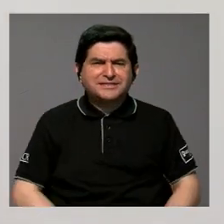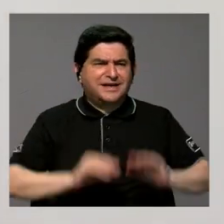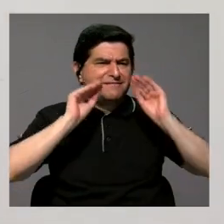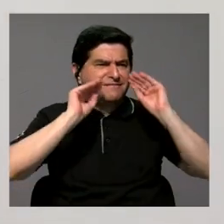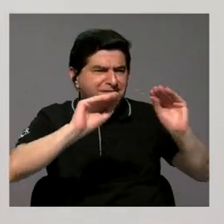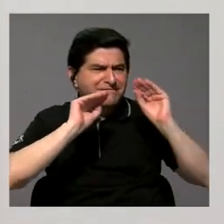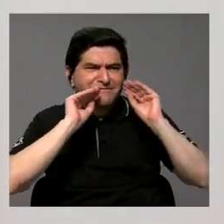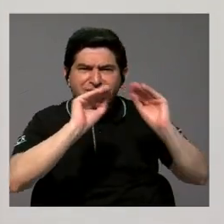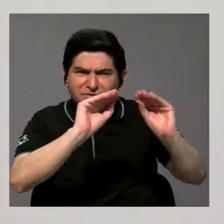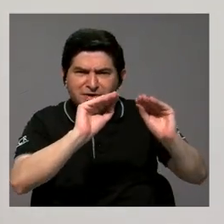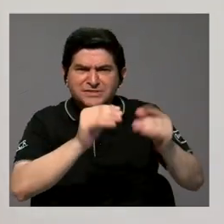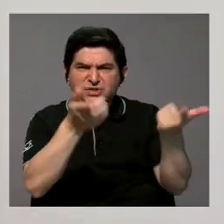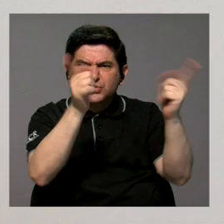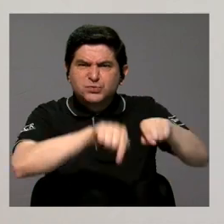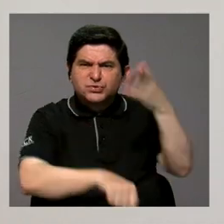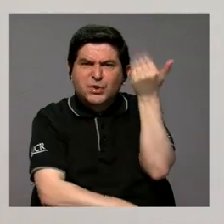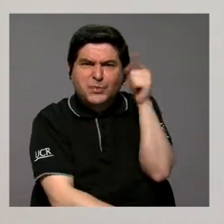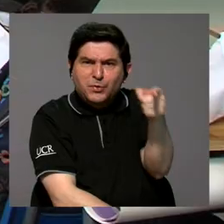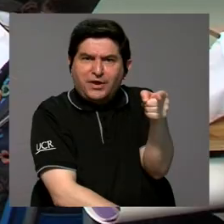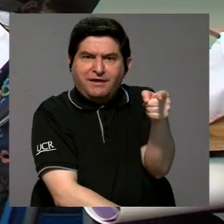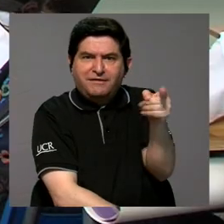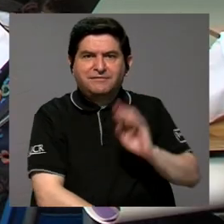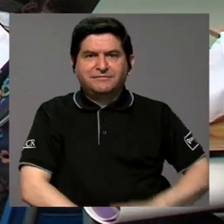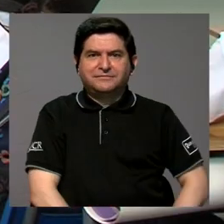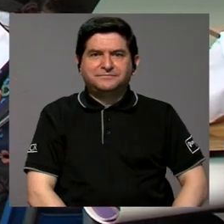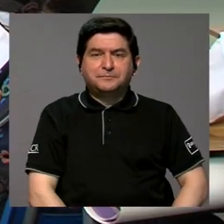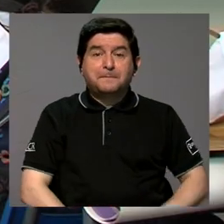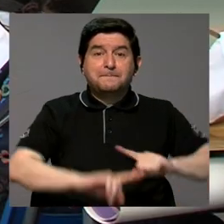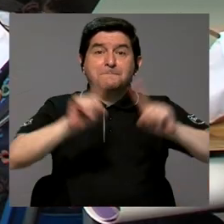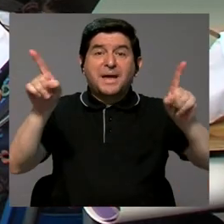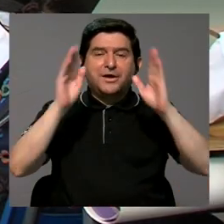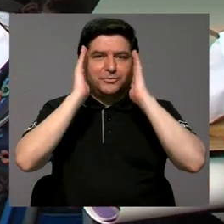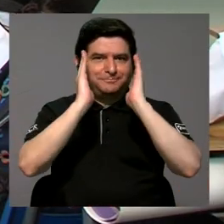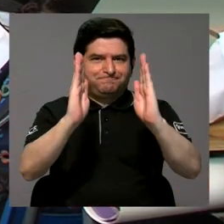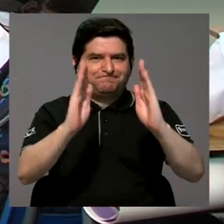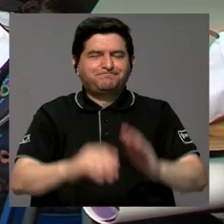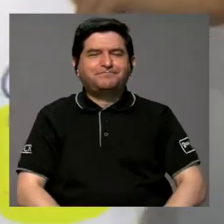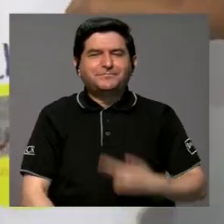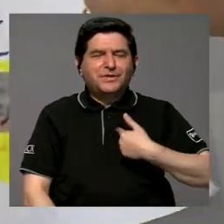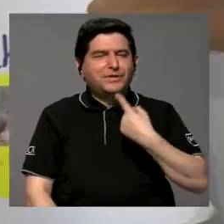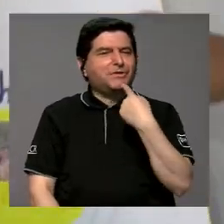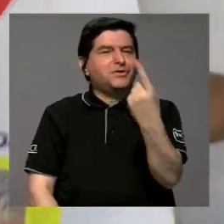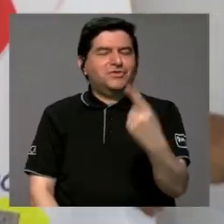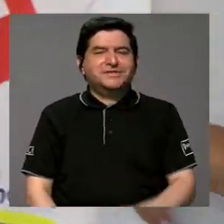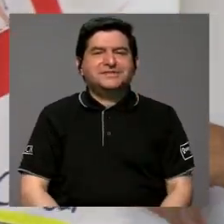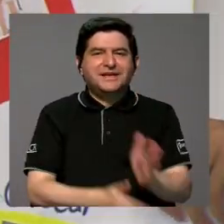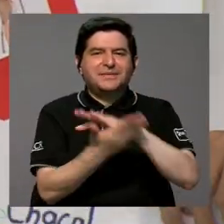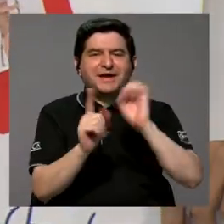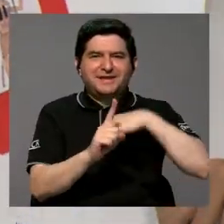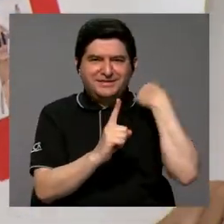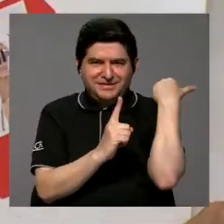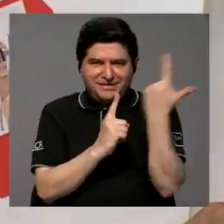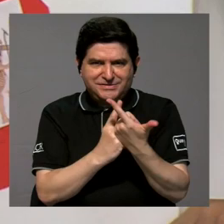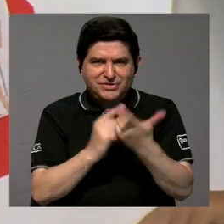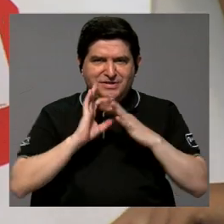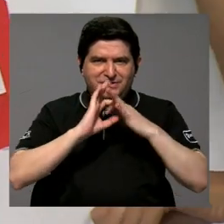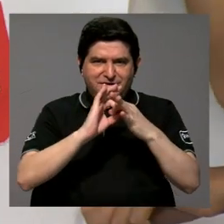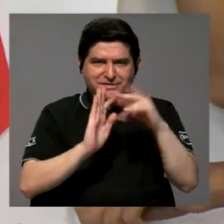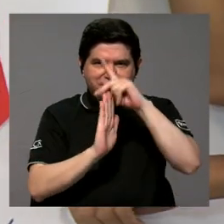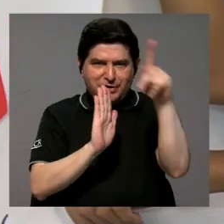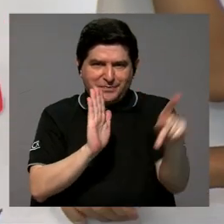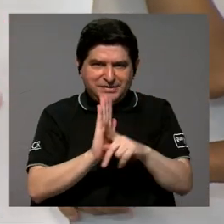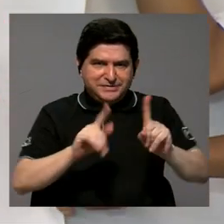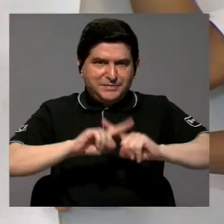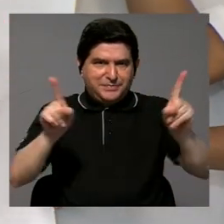educación nos está pasando lo que nos está pasando. Pero fíjese usted que lo que quiero señalar yo en el aspecto sociológico, que tiene que ver con los